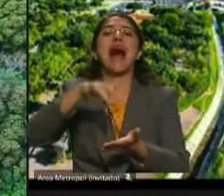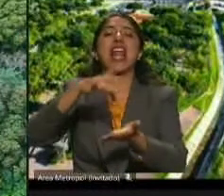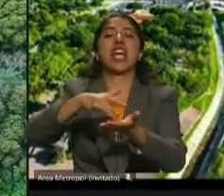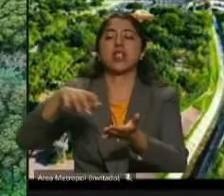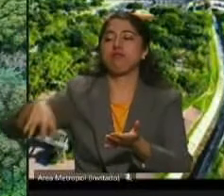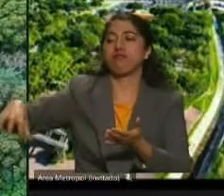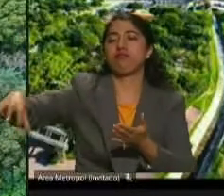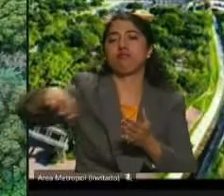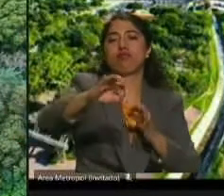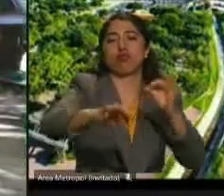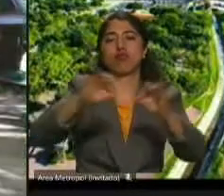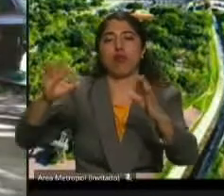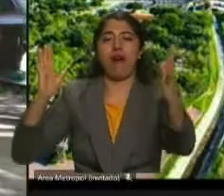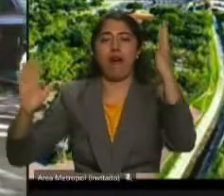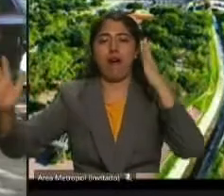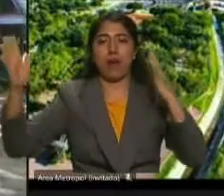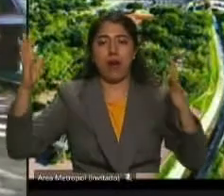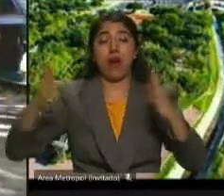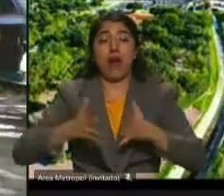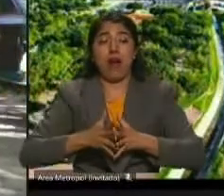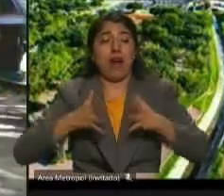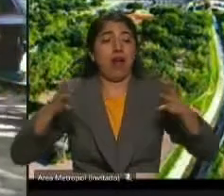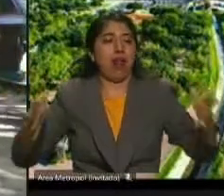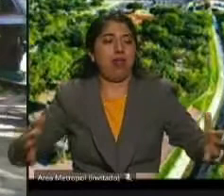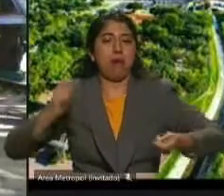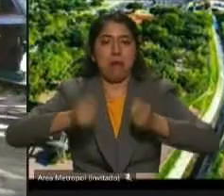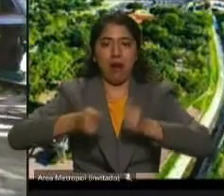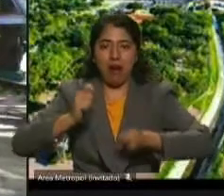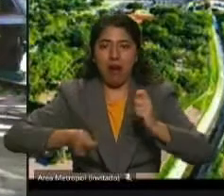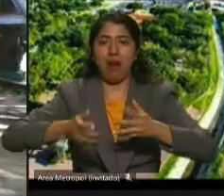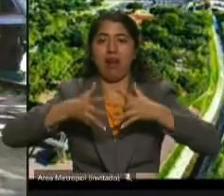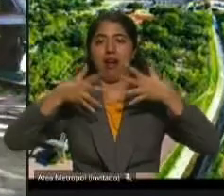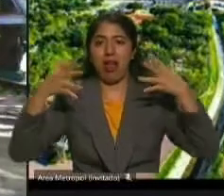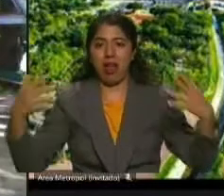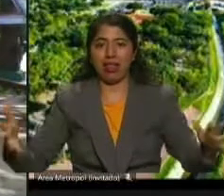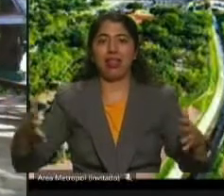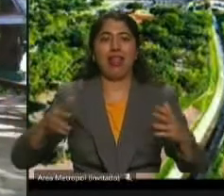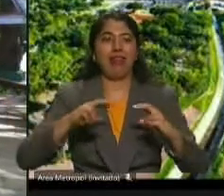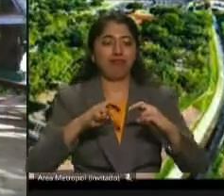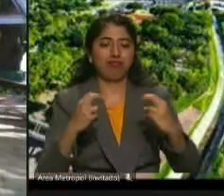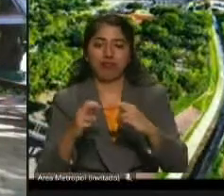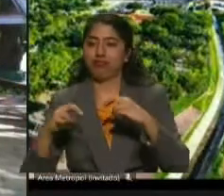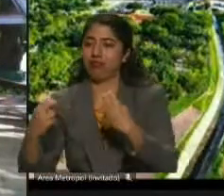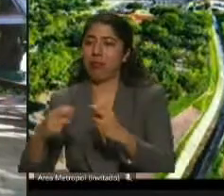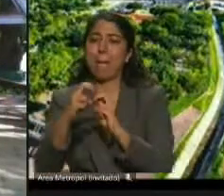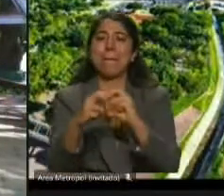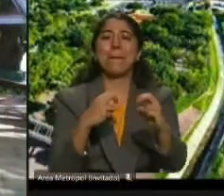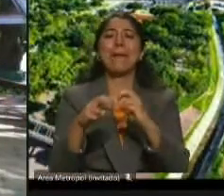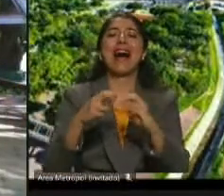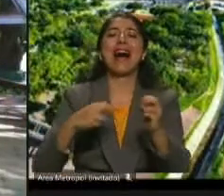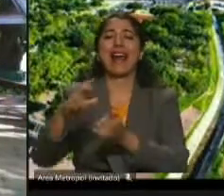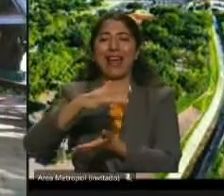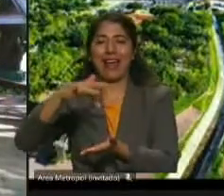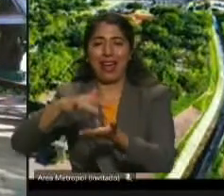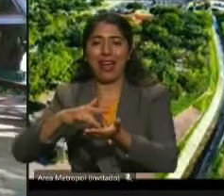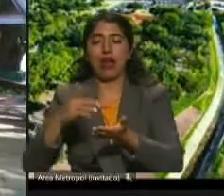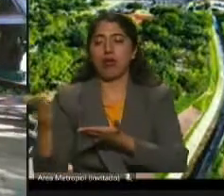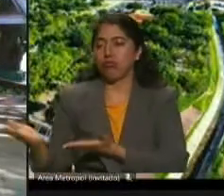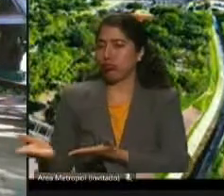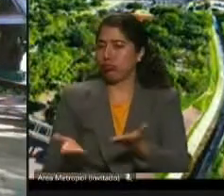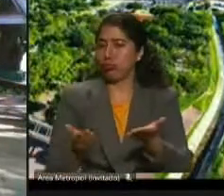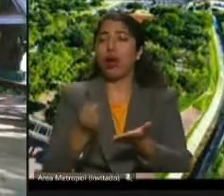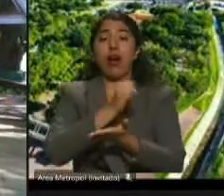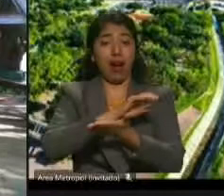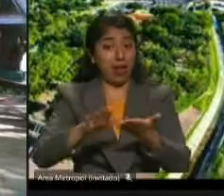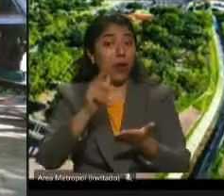grandes alemeras, grandes arborizaciones. Todas estas áreas, es importante que recalque, son gratuitas para la población.